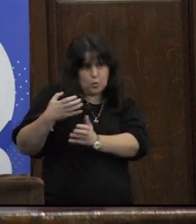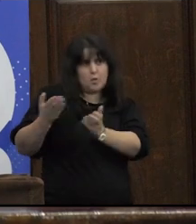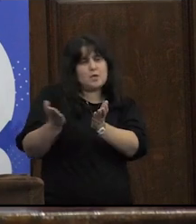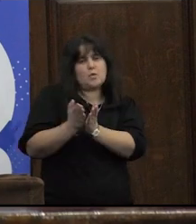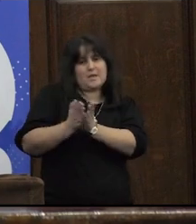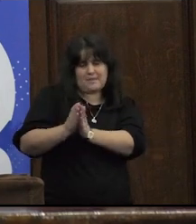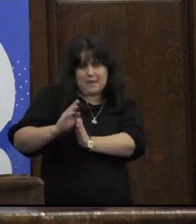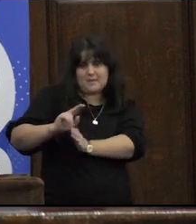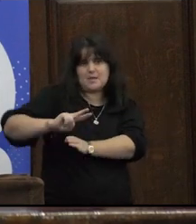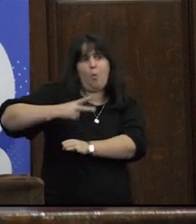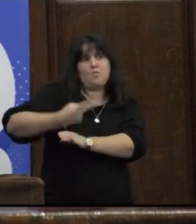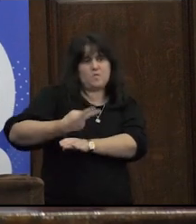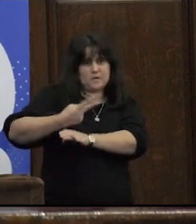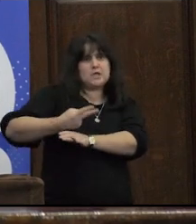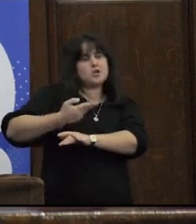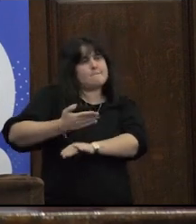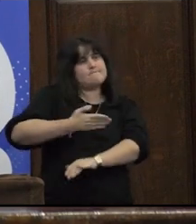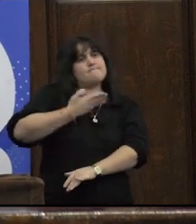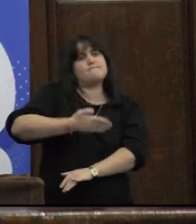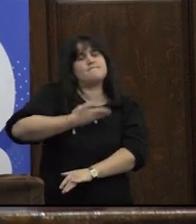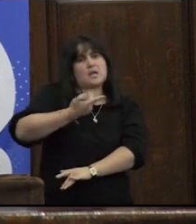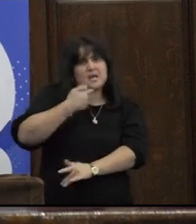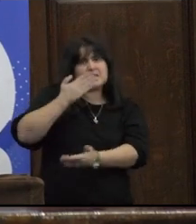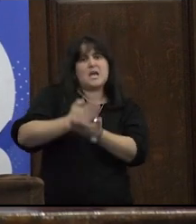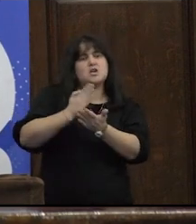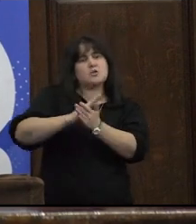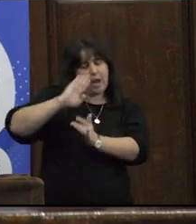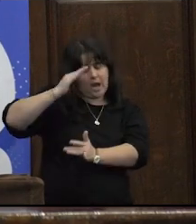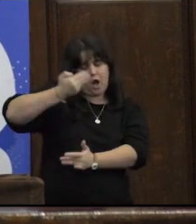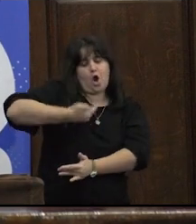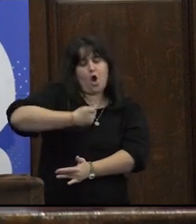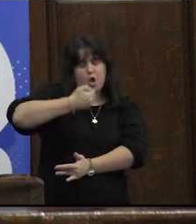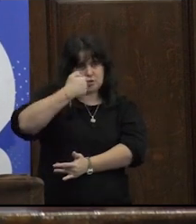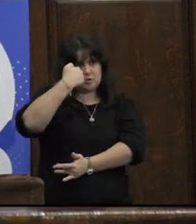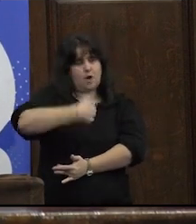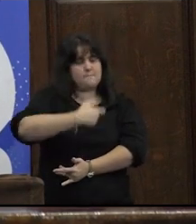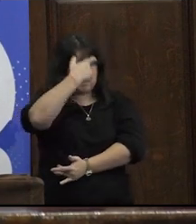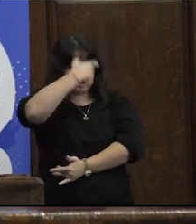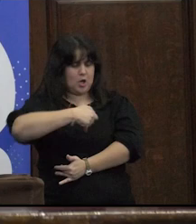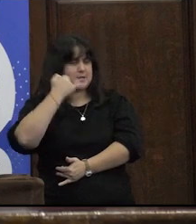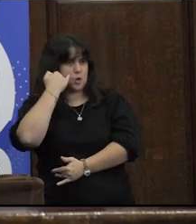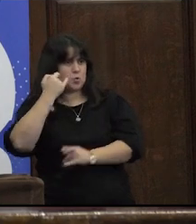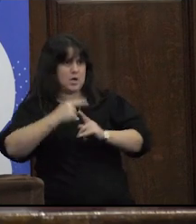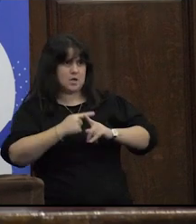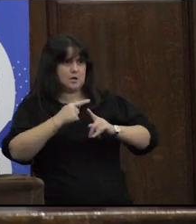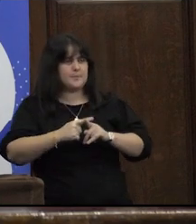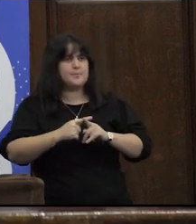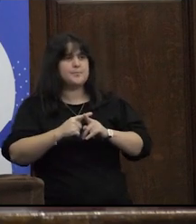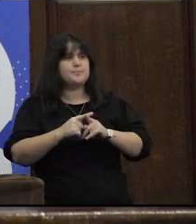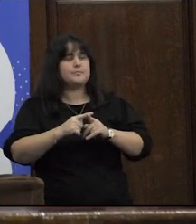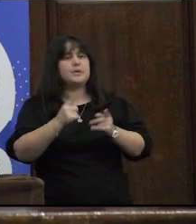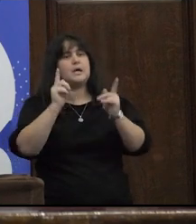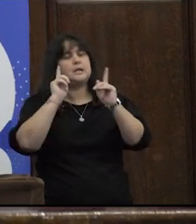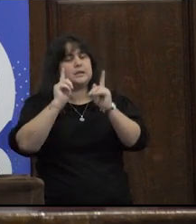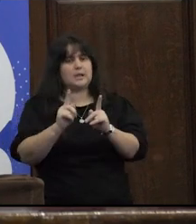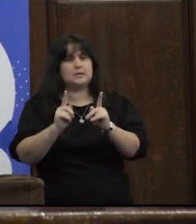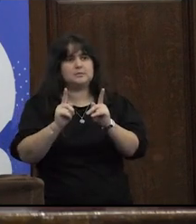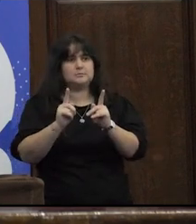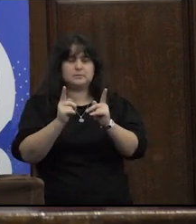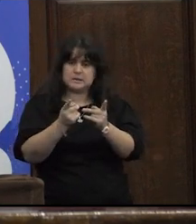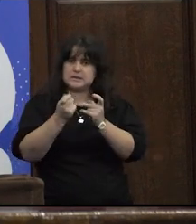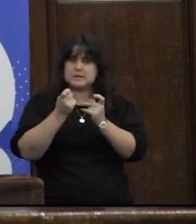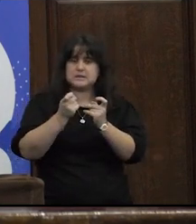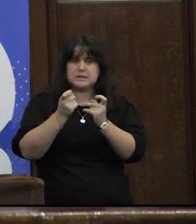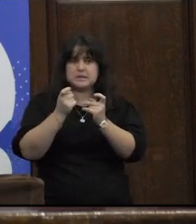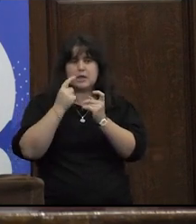estudiantes de secundaria que están reclamando el derecho a ser reconocidos como sujetos de sexualidad y que también